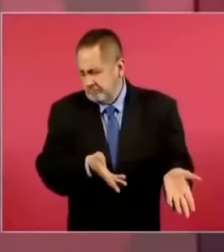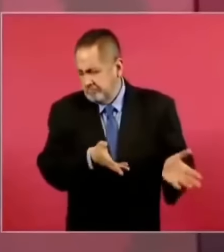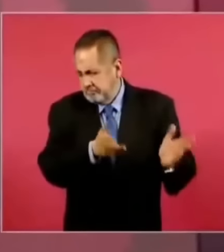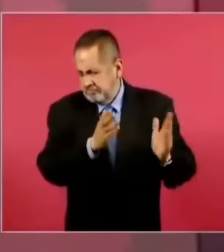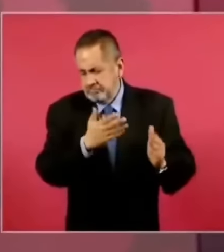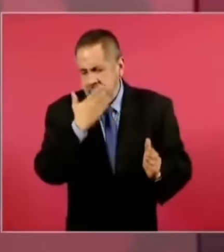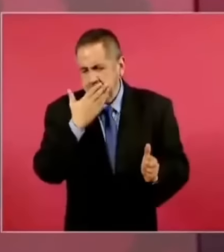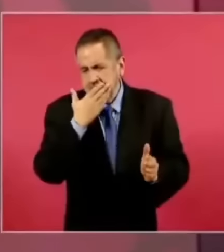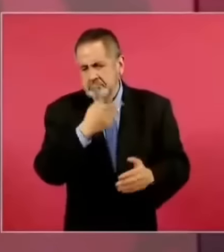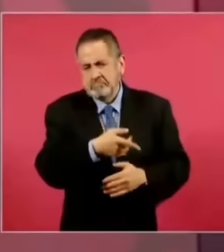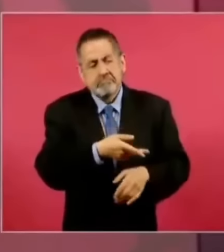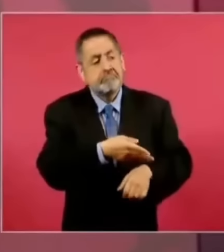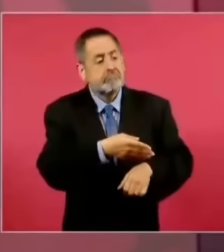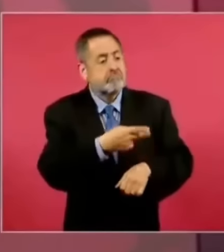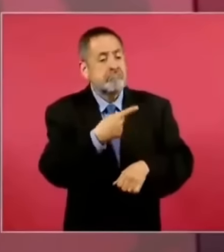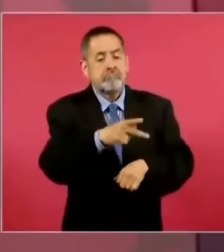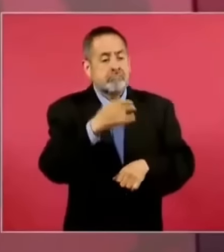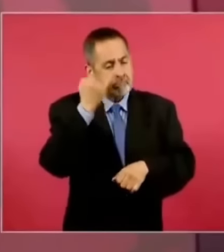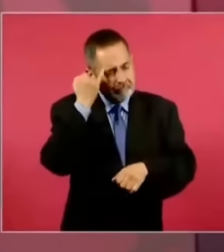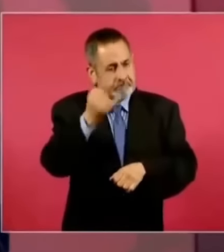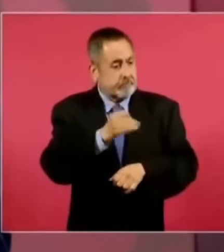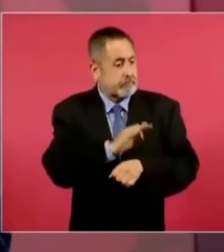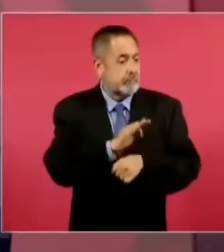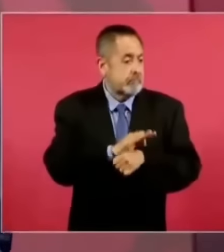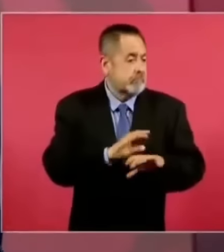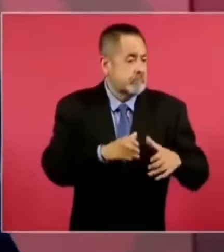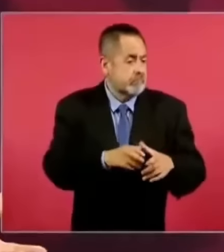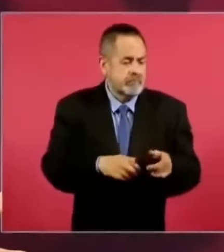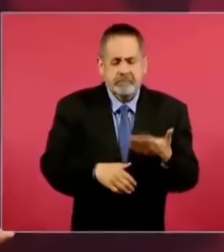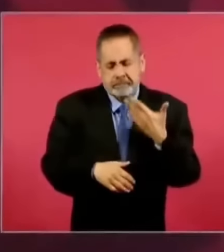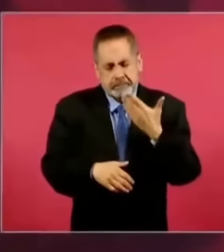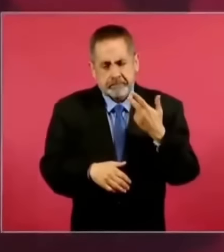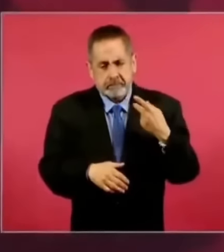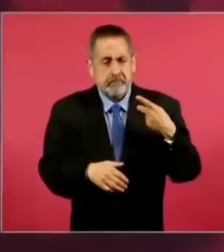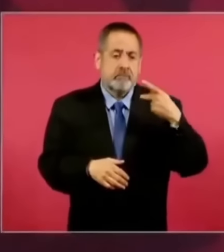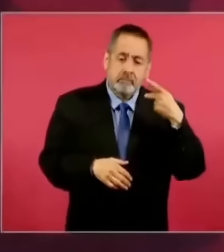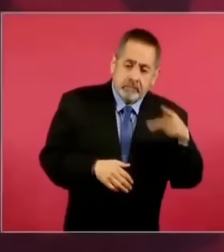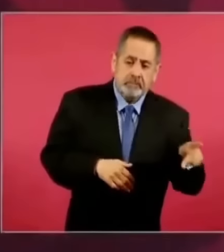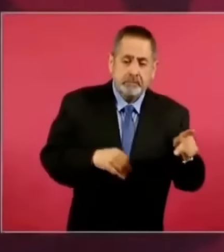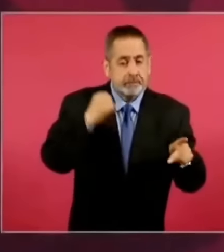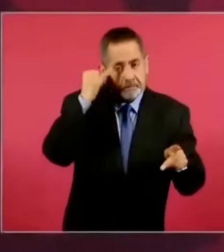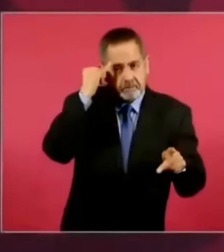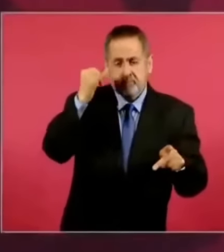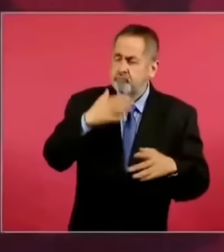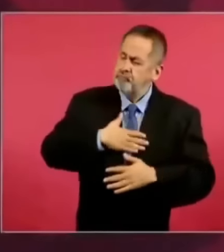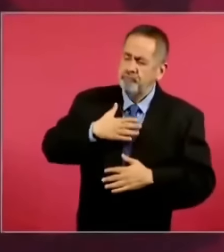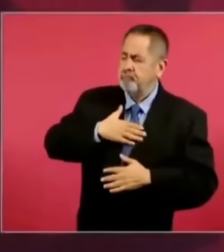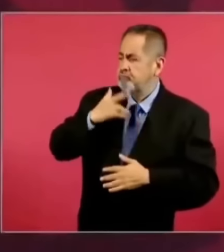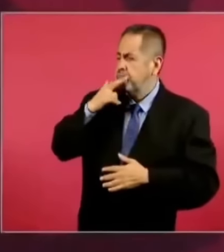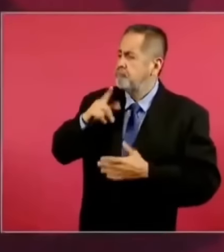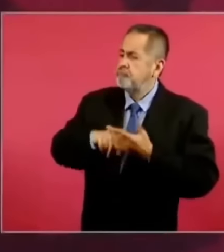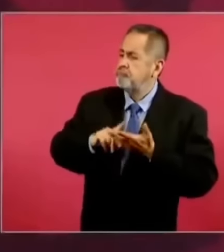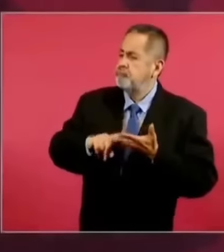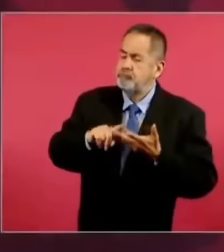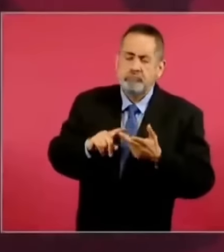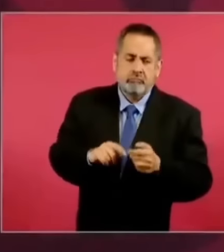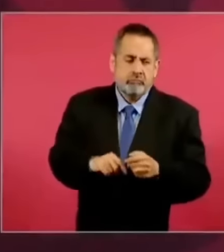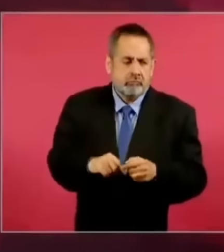lo que piensa, nada más,